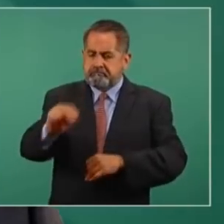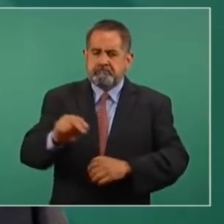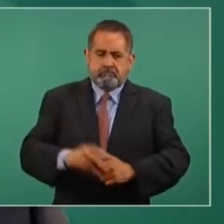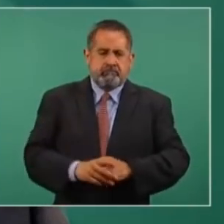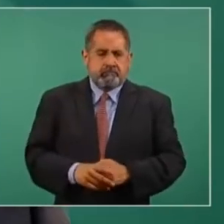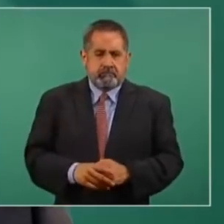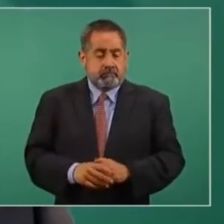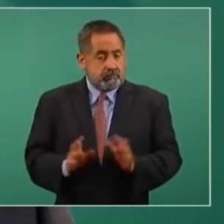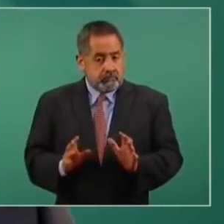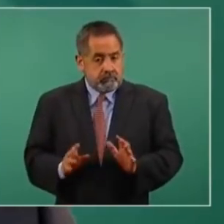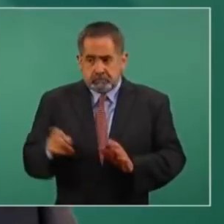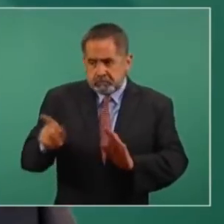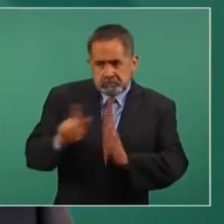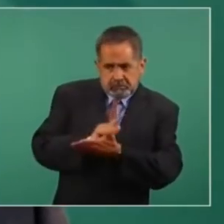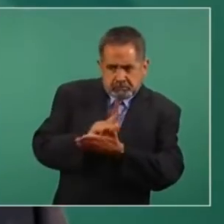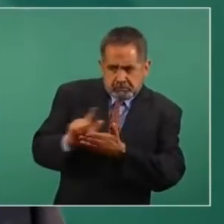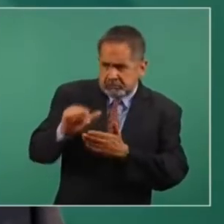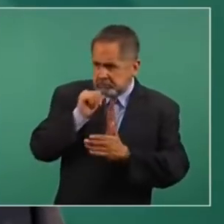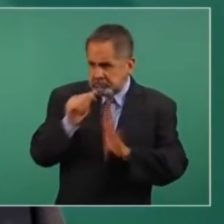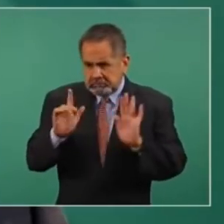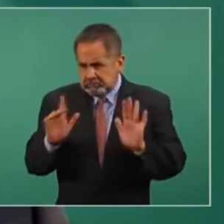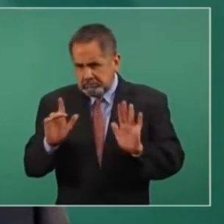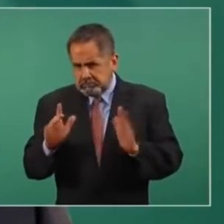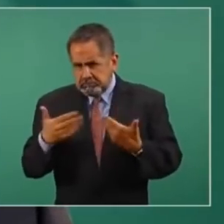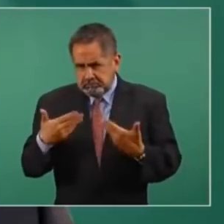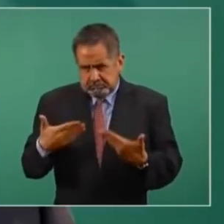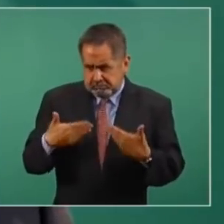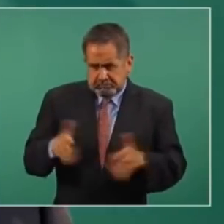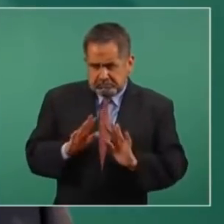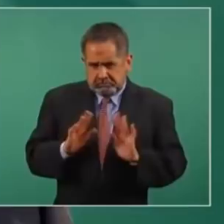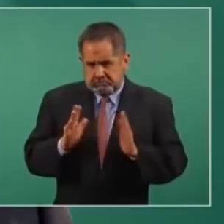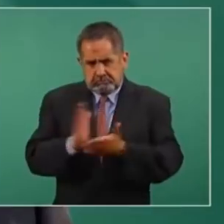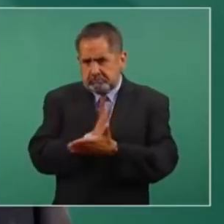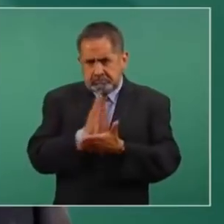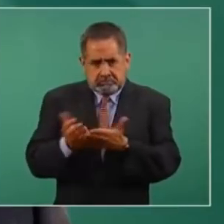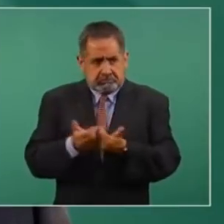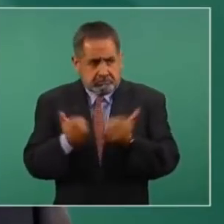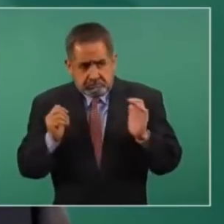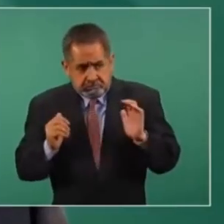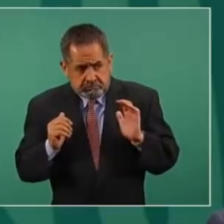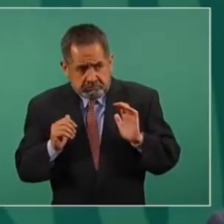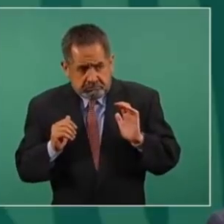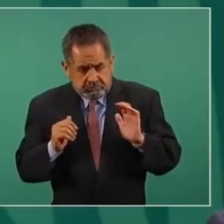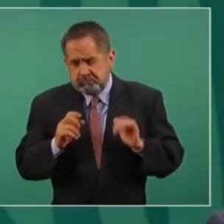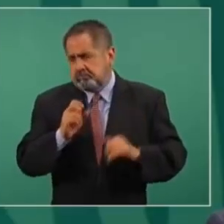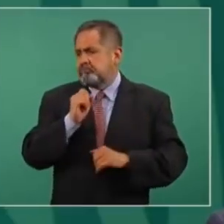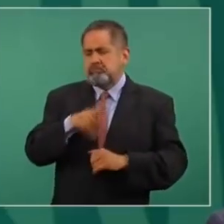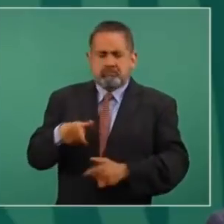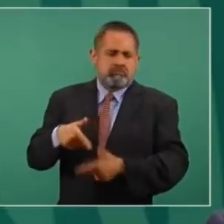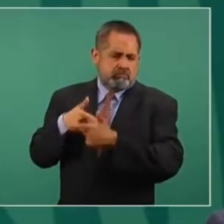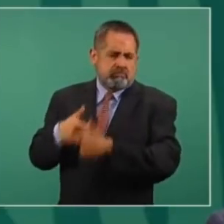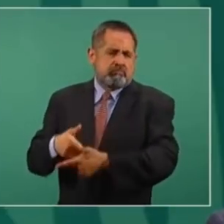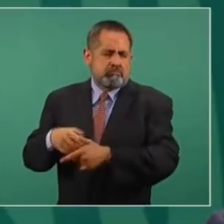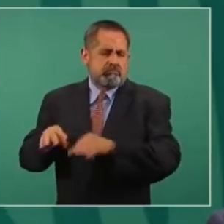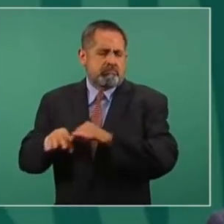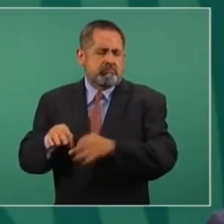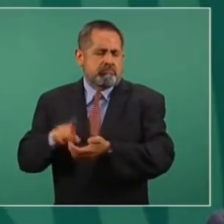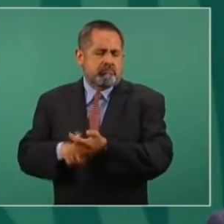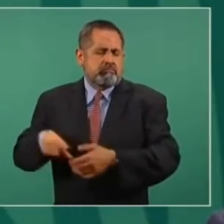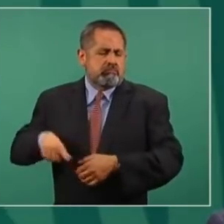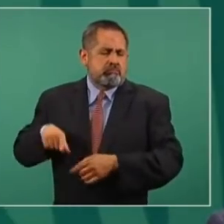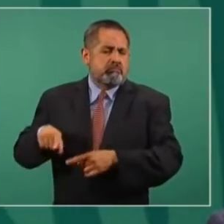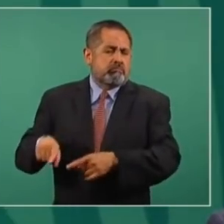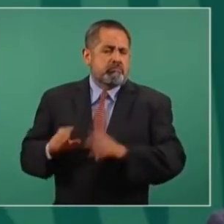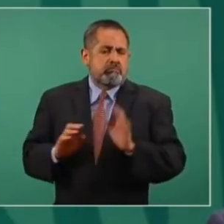Si no tuvo que ver, tiene alguna justificación, que sea